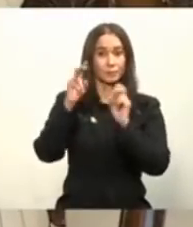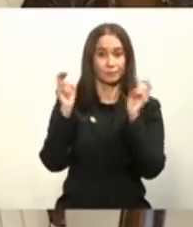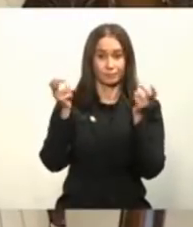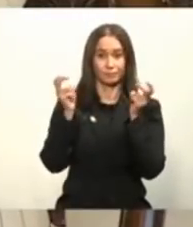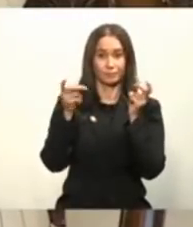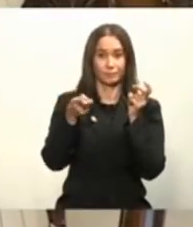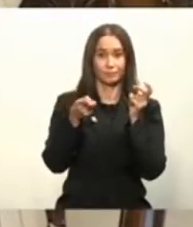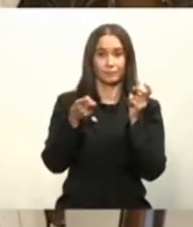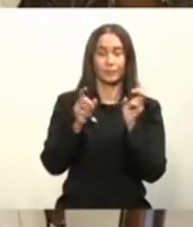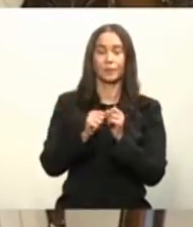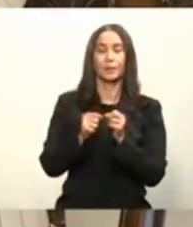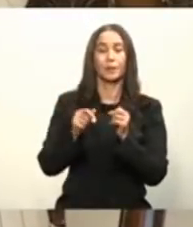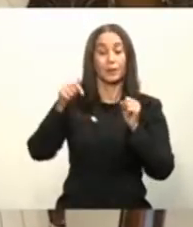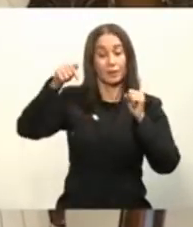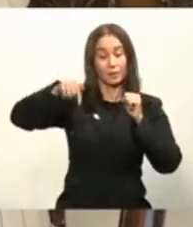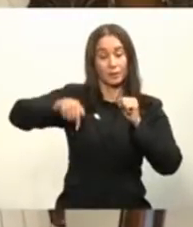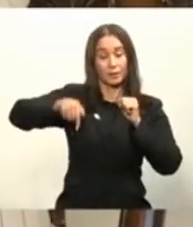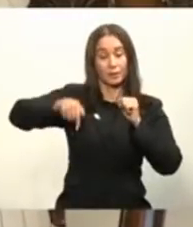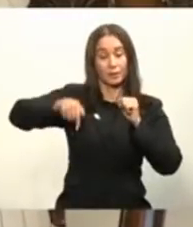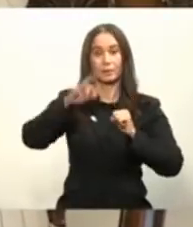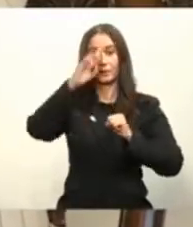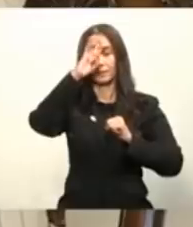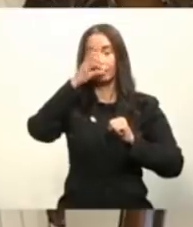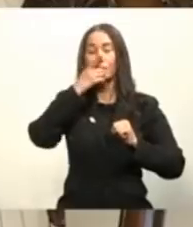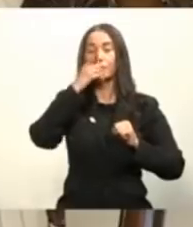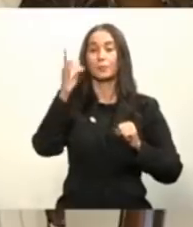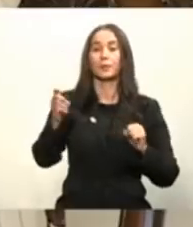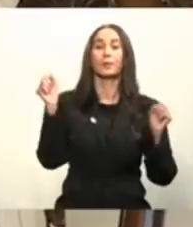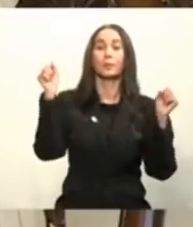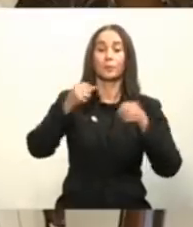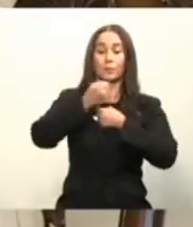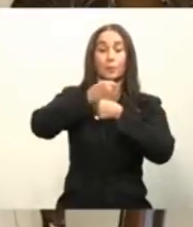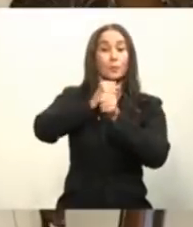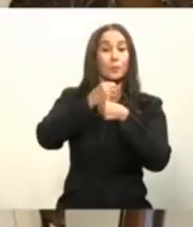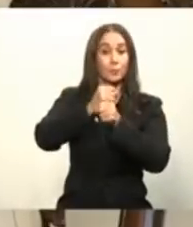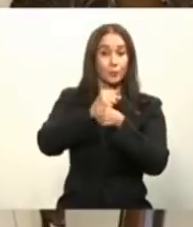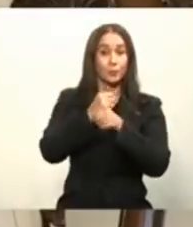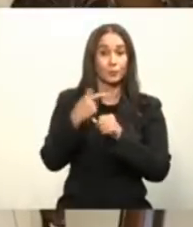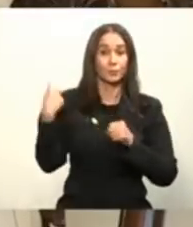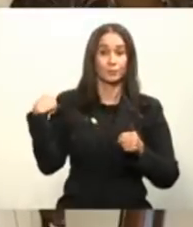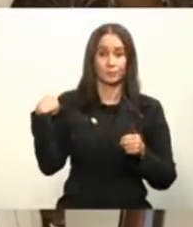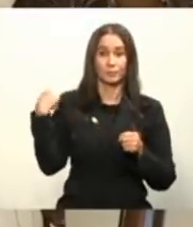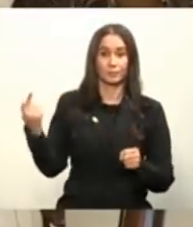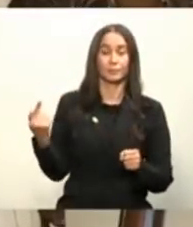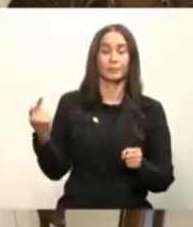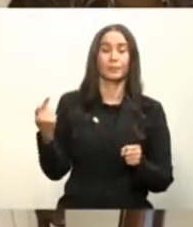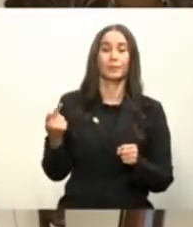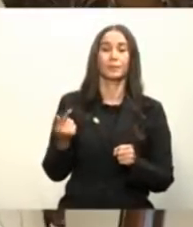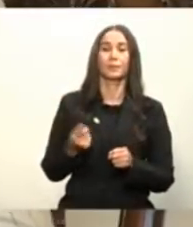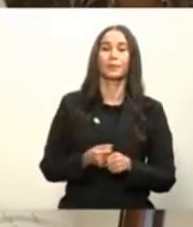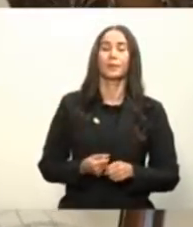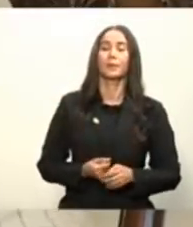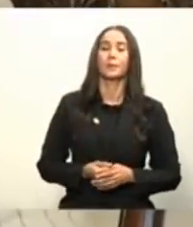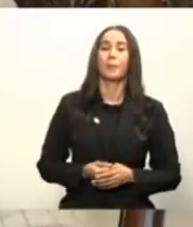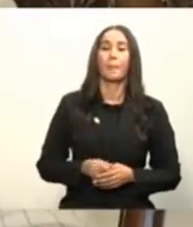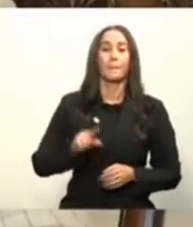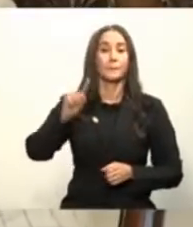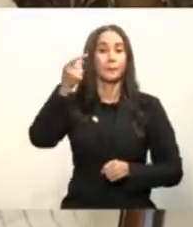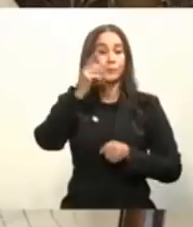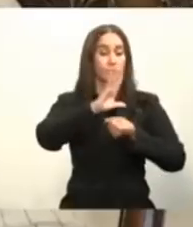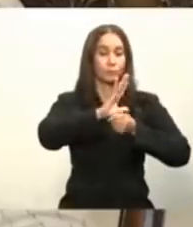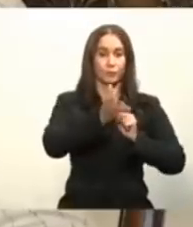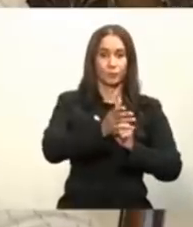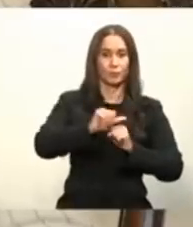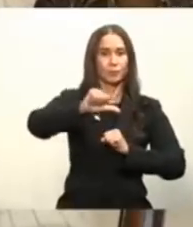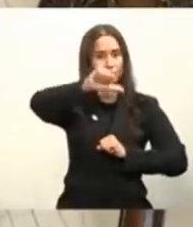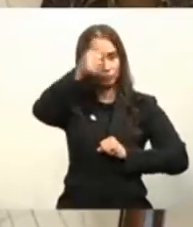sobre la posibilidad de nosotros en el país producir vacunas y por supuesto no solamente la vacuna para el